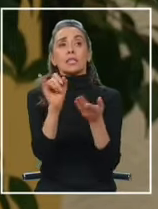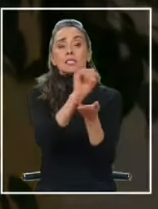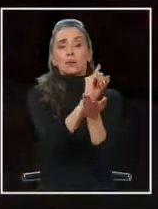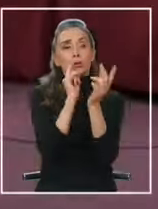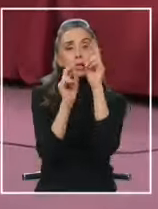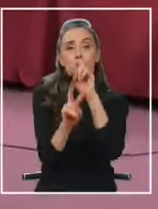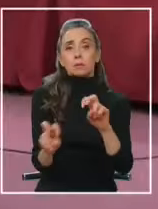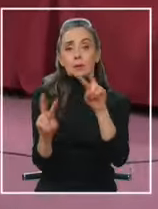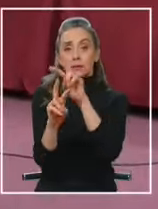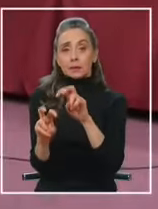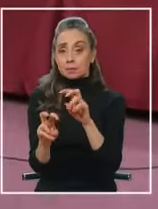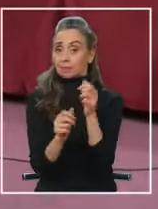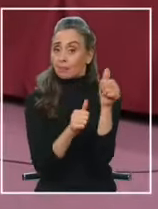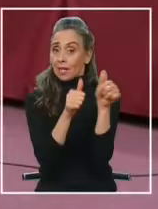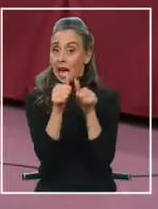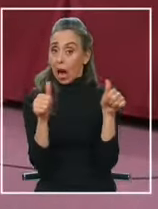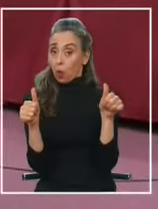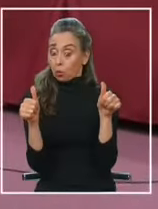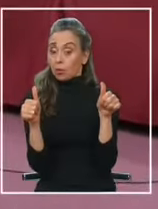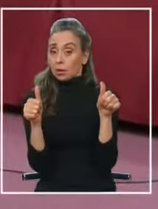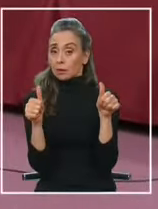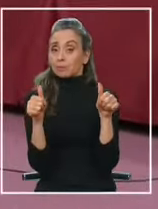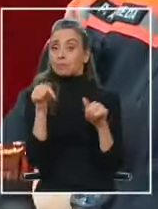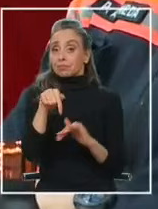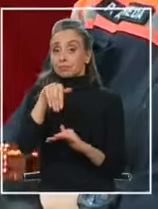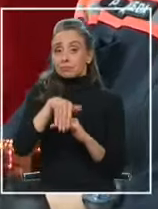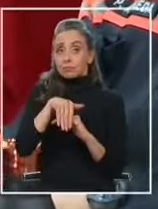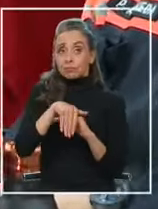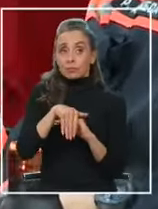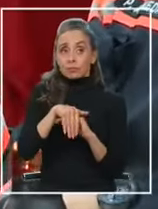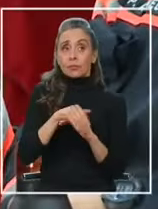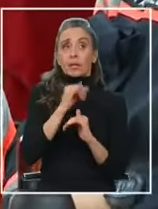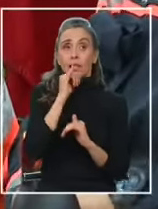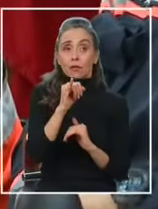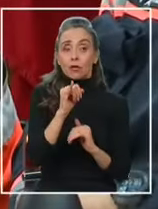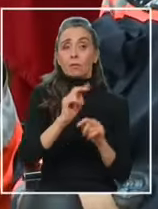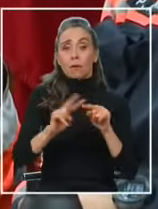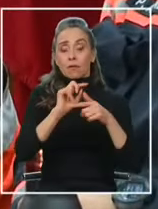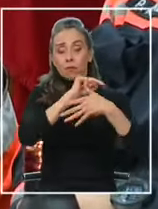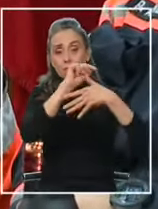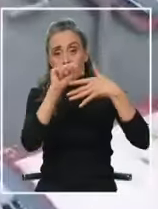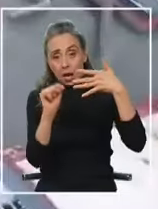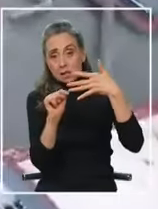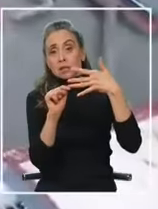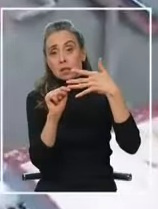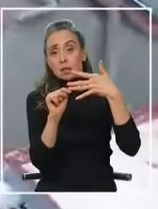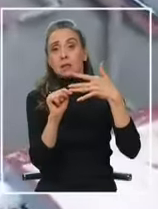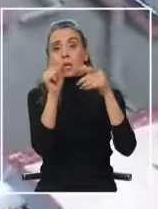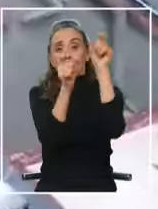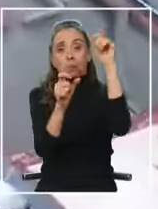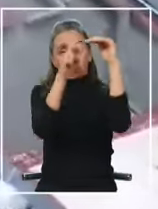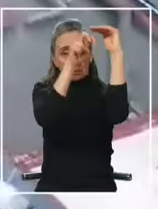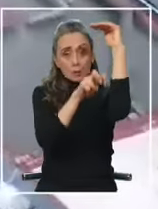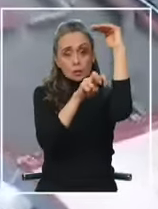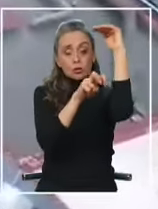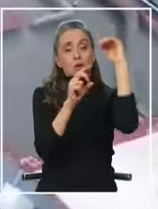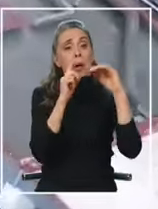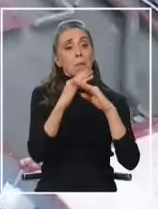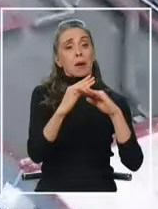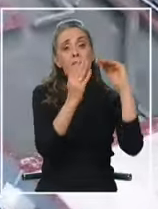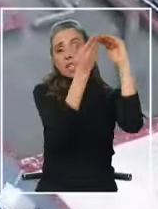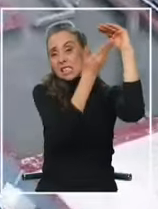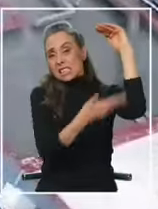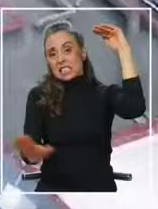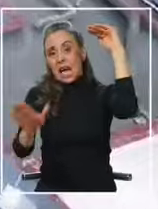investigación. Las autoridades informaron durante la tarde nuevas acciones. Evacuar preventivamente